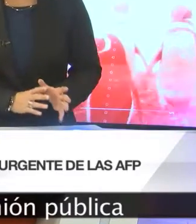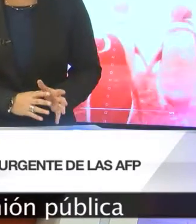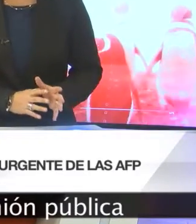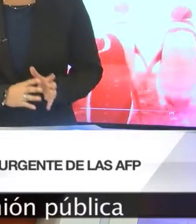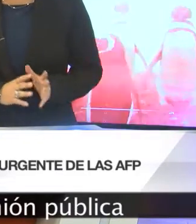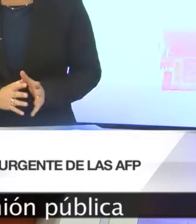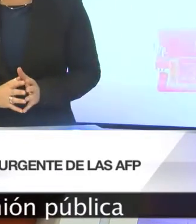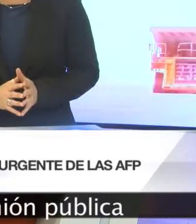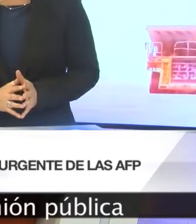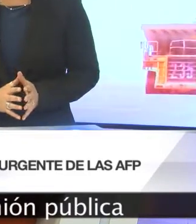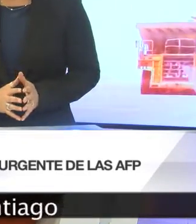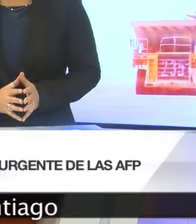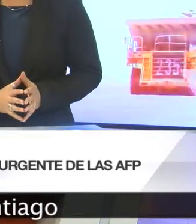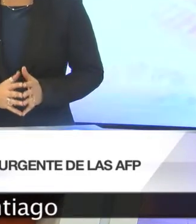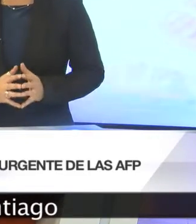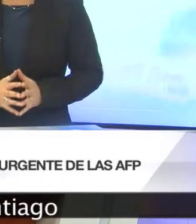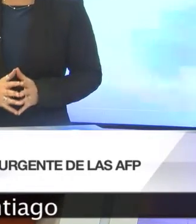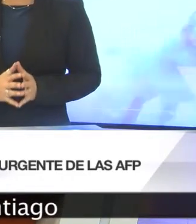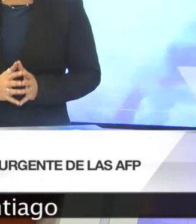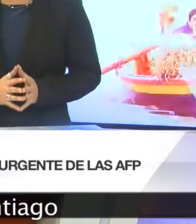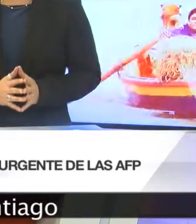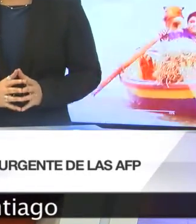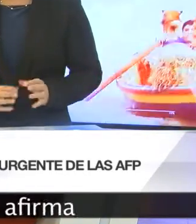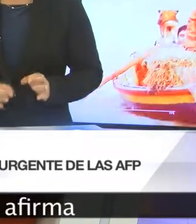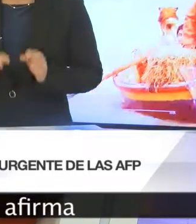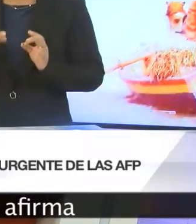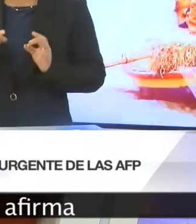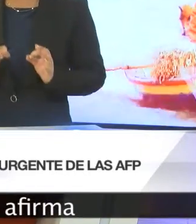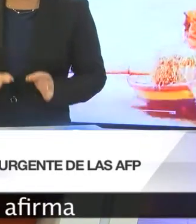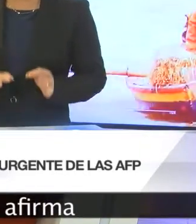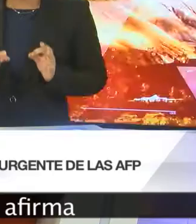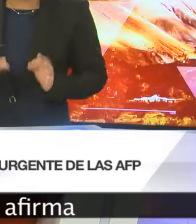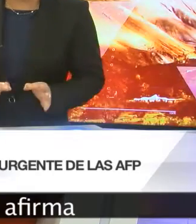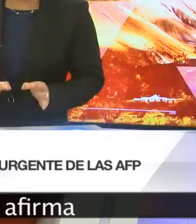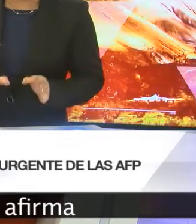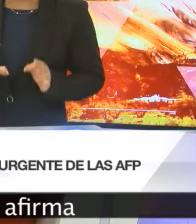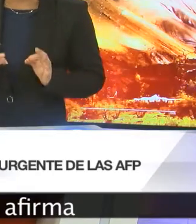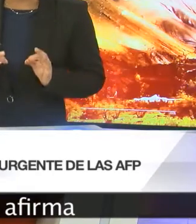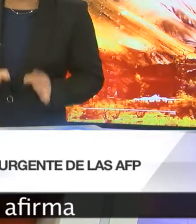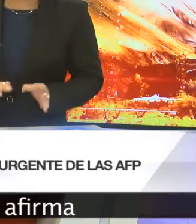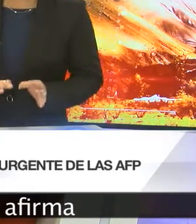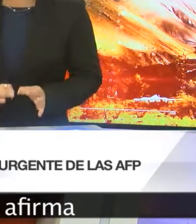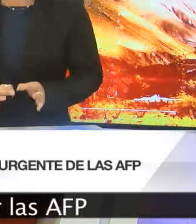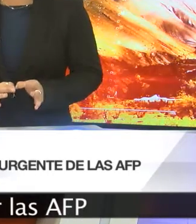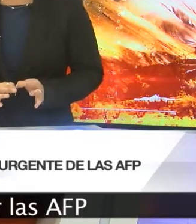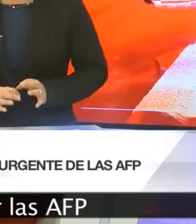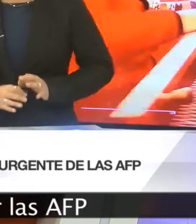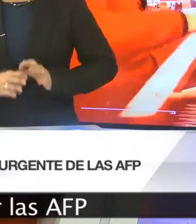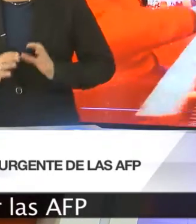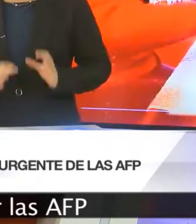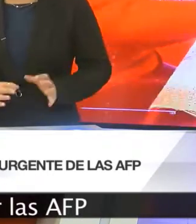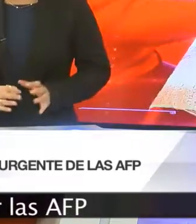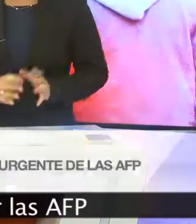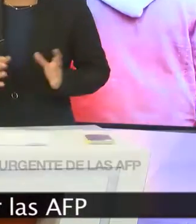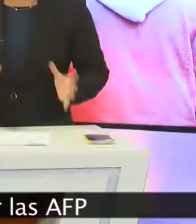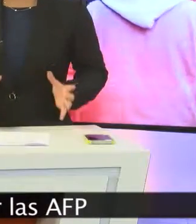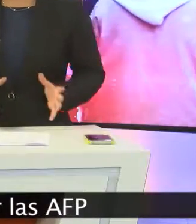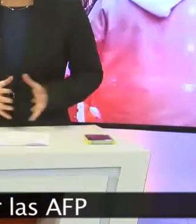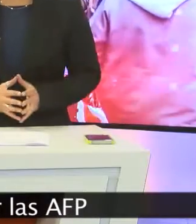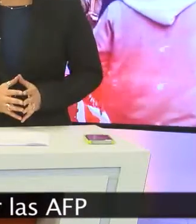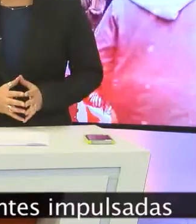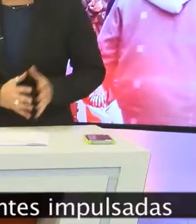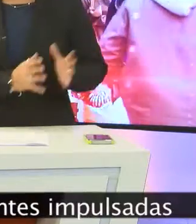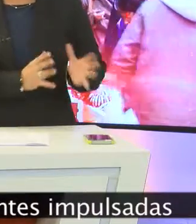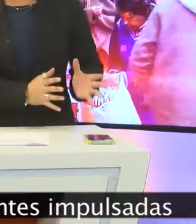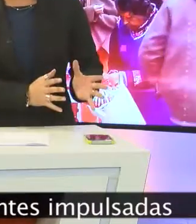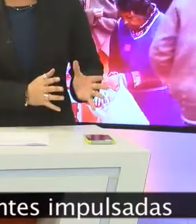según un estudio de opinión pública de la Universidad de Santiago. El 61% de los encuestados afirma que es urgente reemplazar las